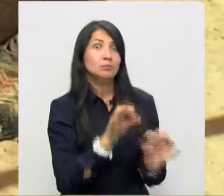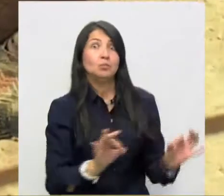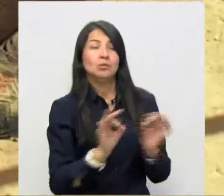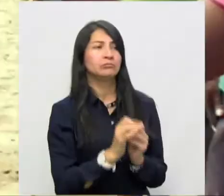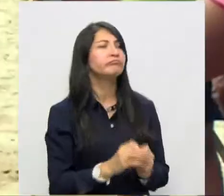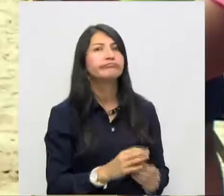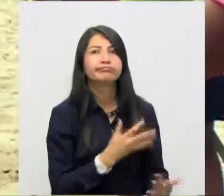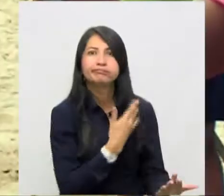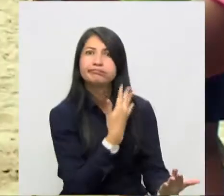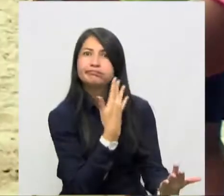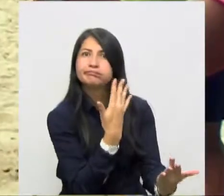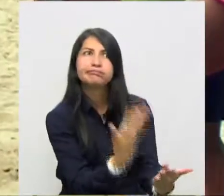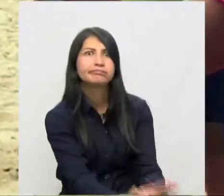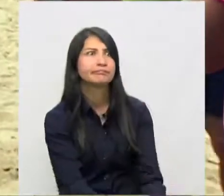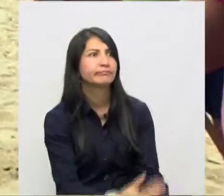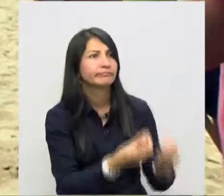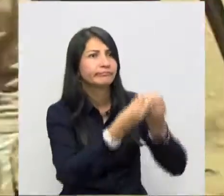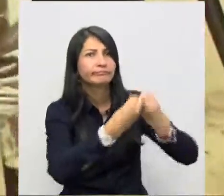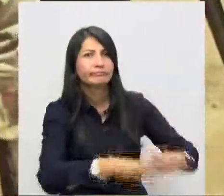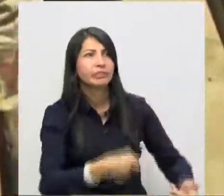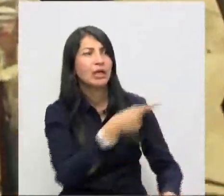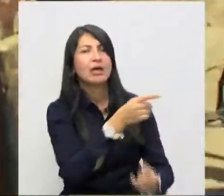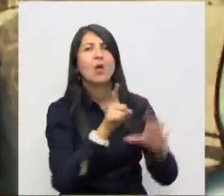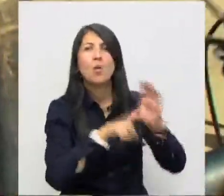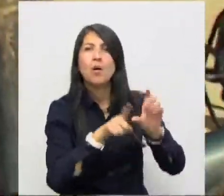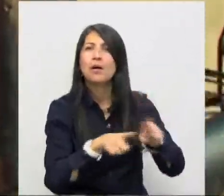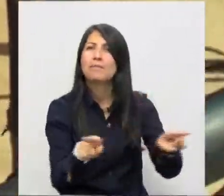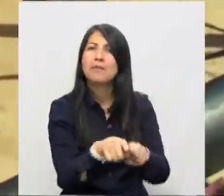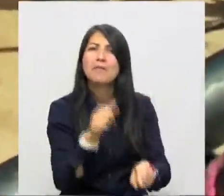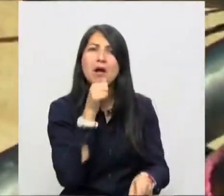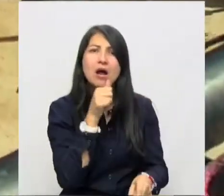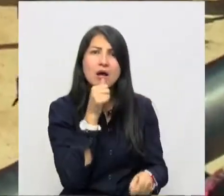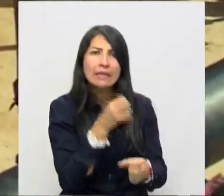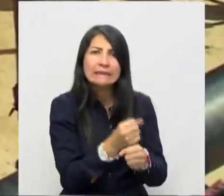son evidentes y la escasez de agua en La Guajira continúa.